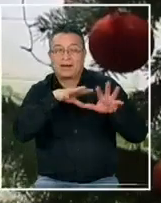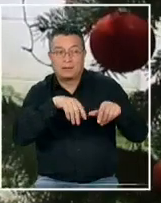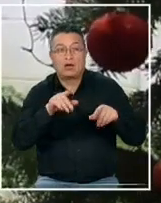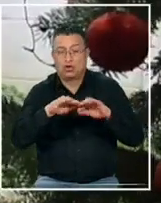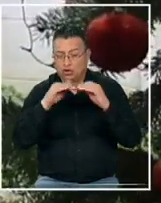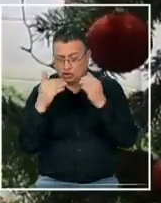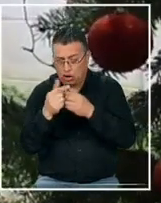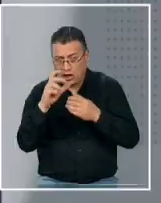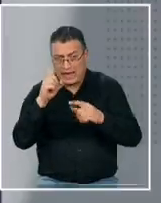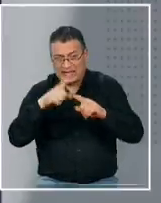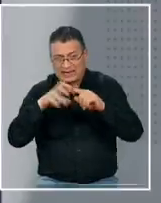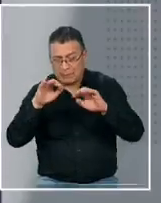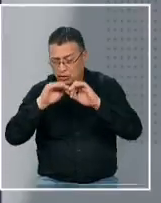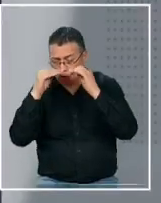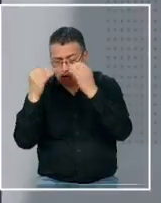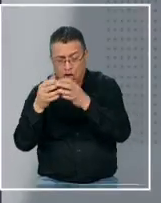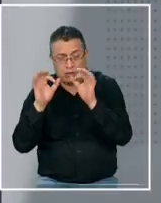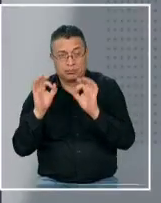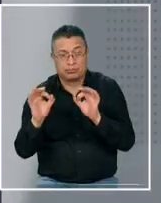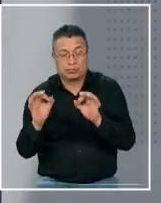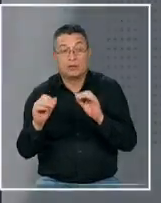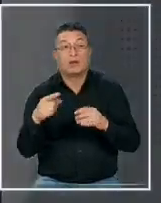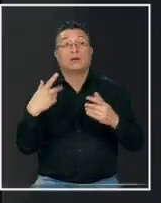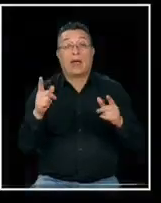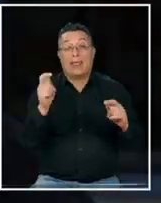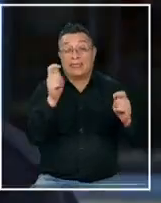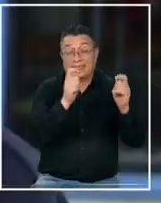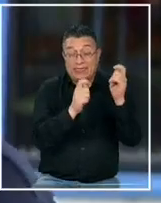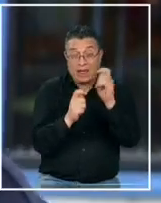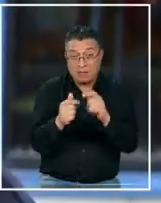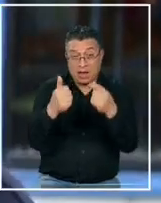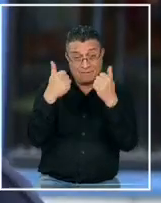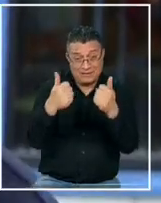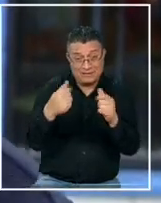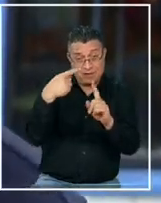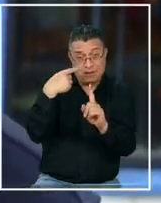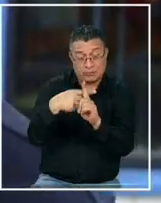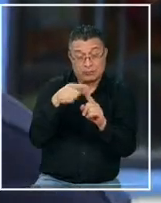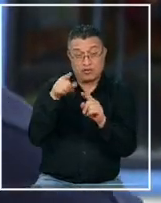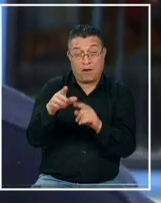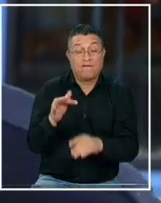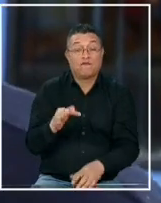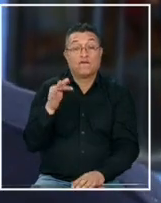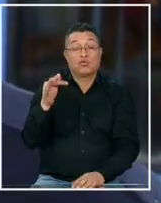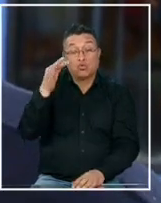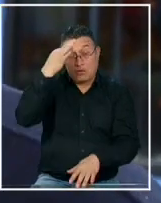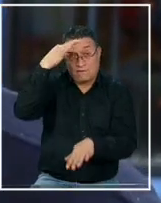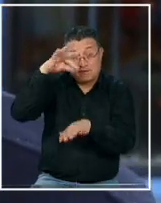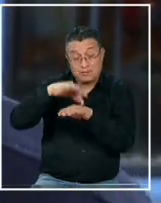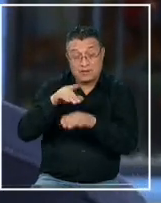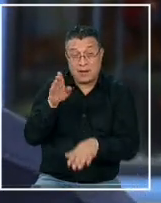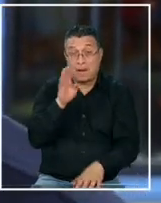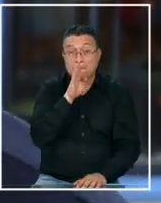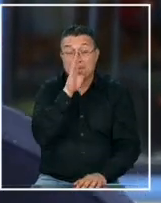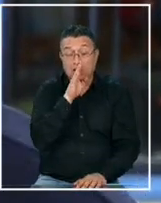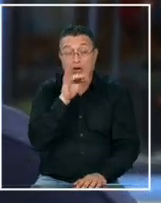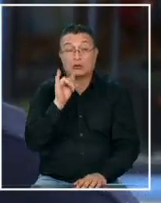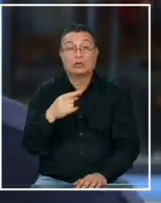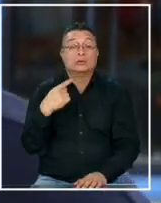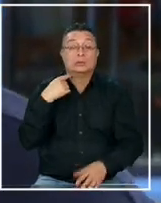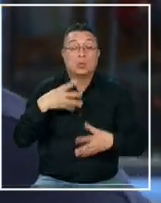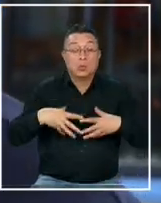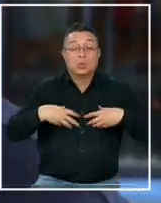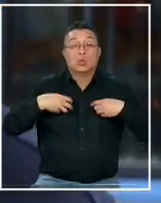todos los exámenes finalmente se decidió que la terapia que le serviría para su futuro de la enfermedad y para la insuficiencia